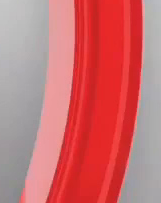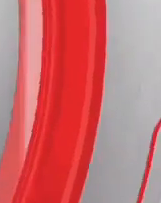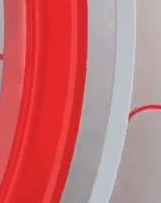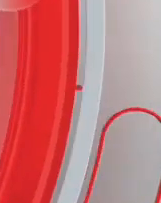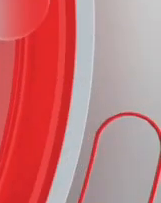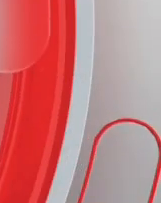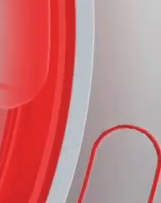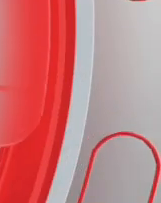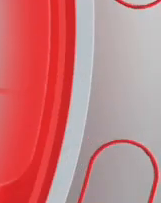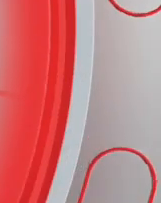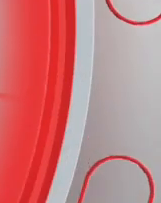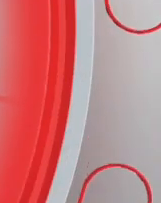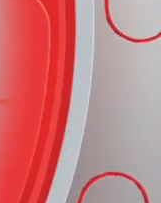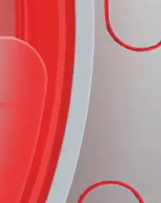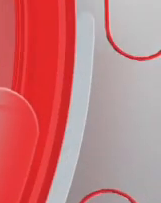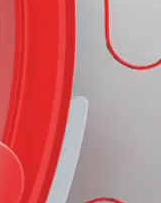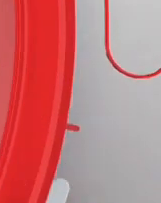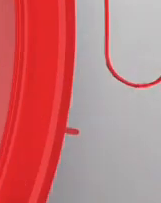Central.